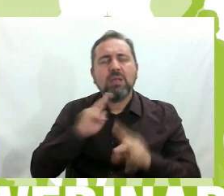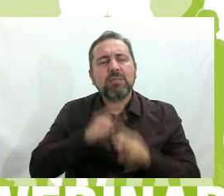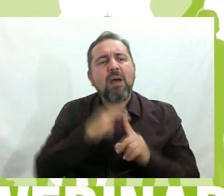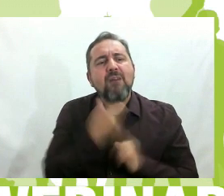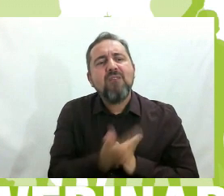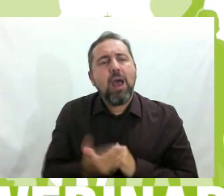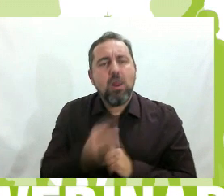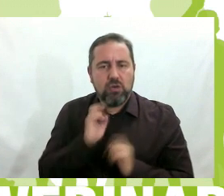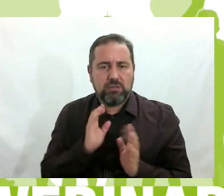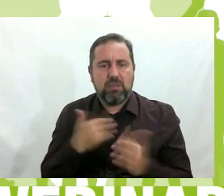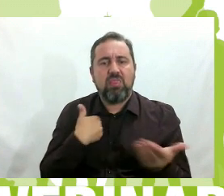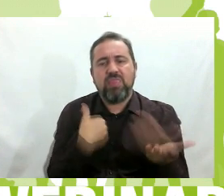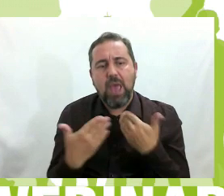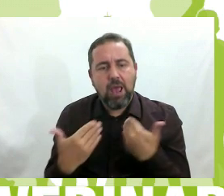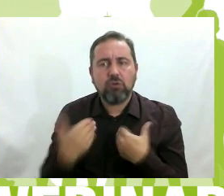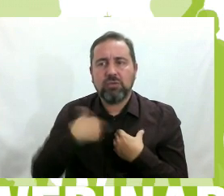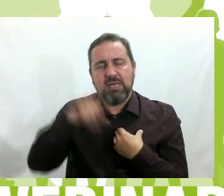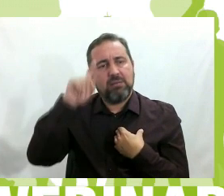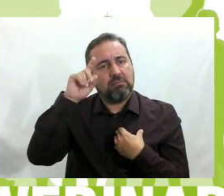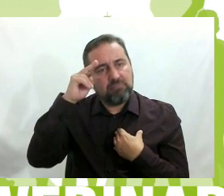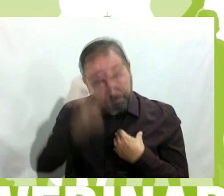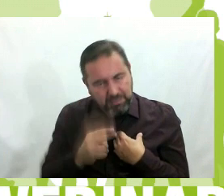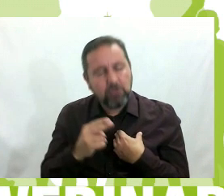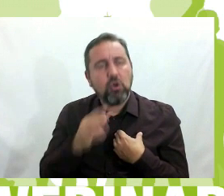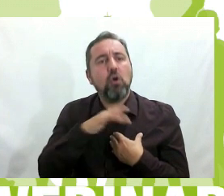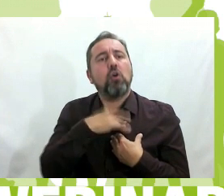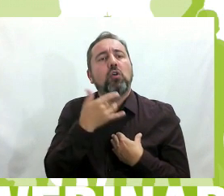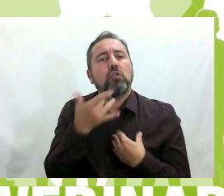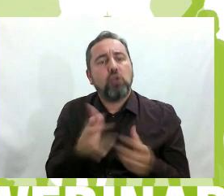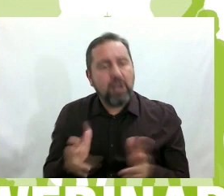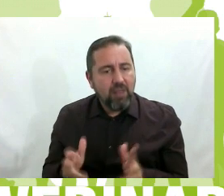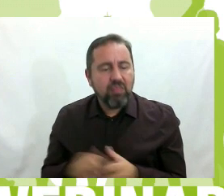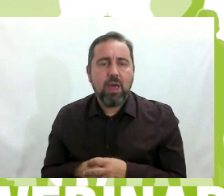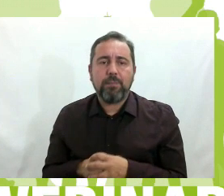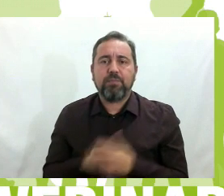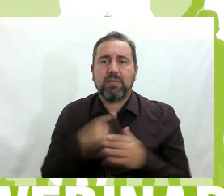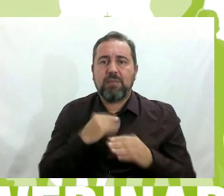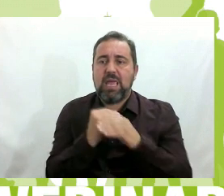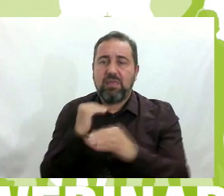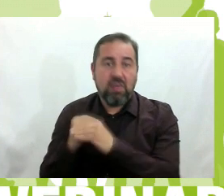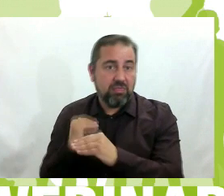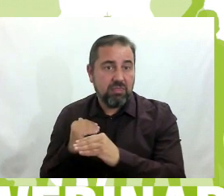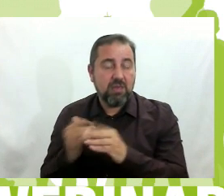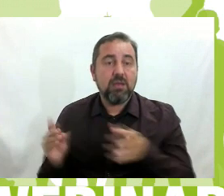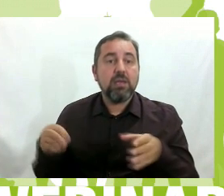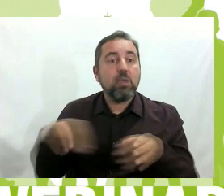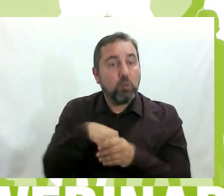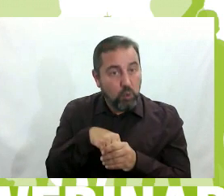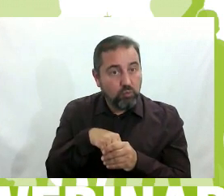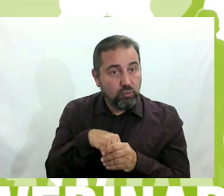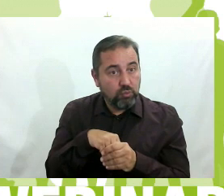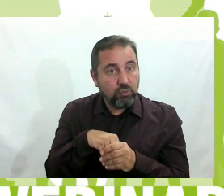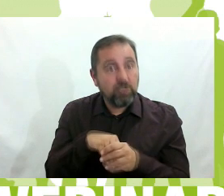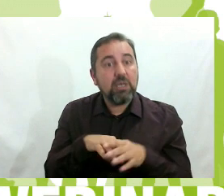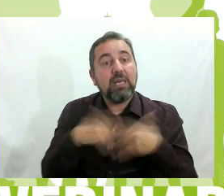diálogo, en el respeto, la tolerancia, la equidad, la inclusión y, por supuesto,